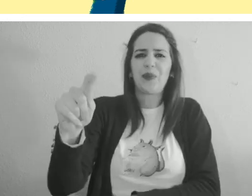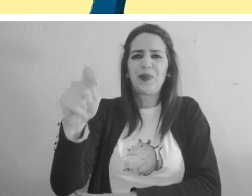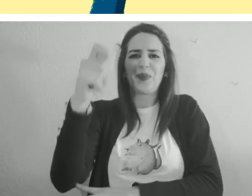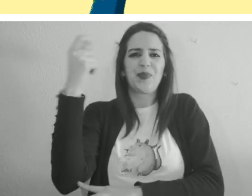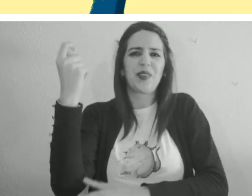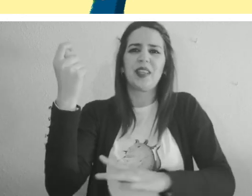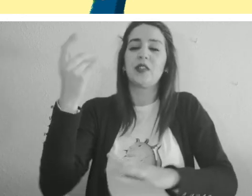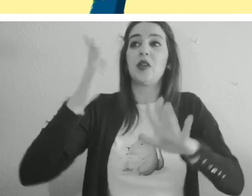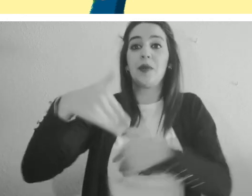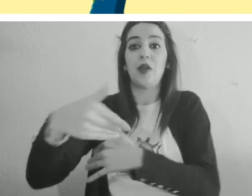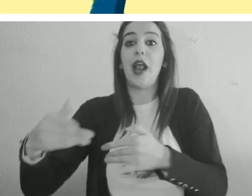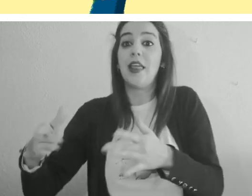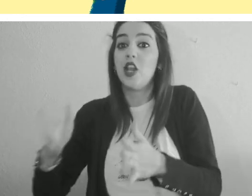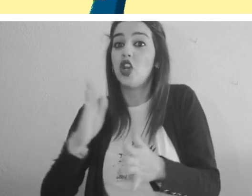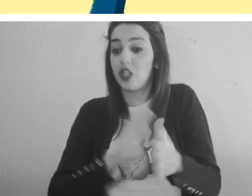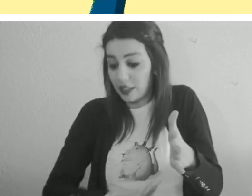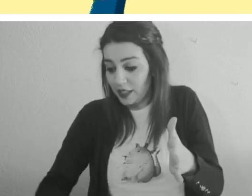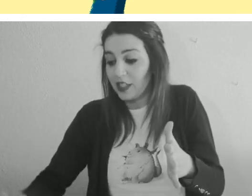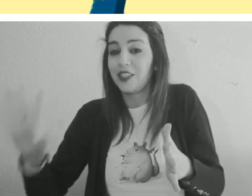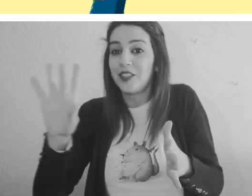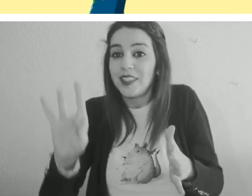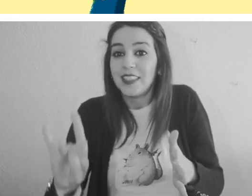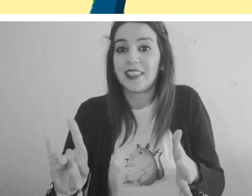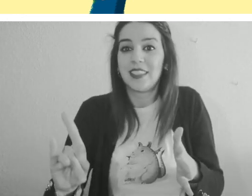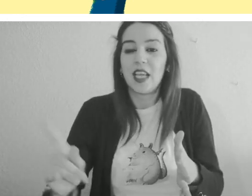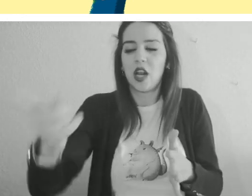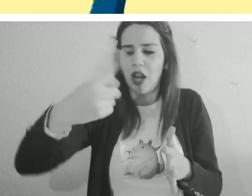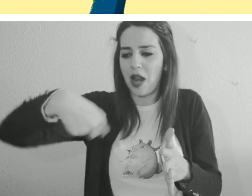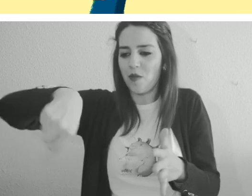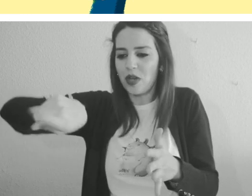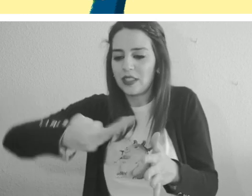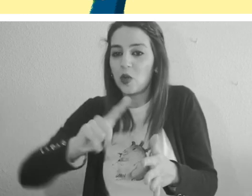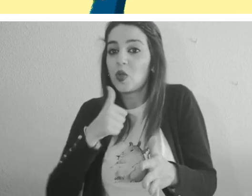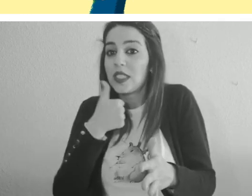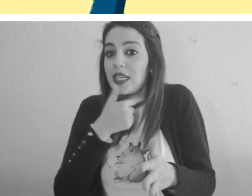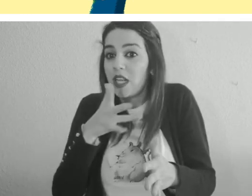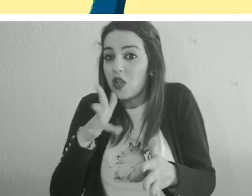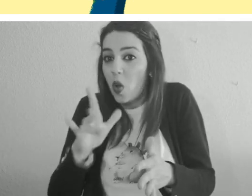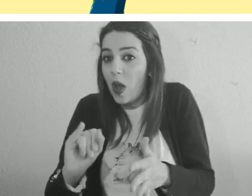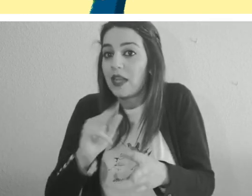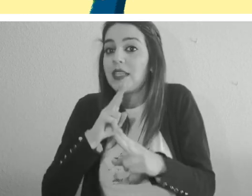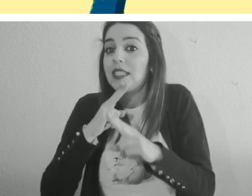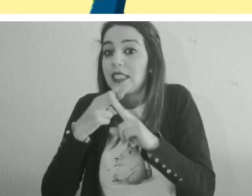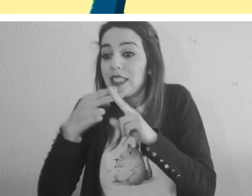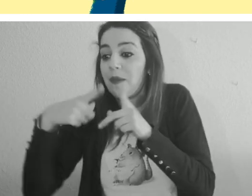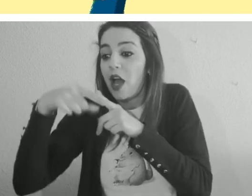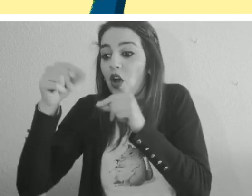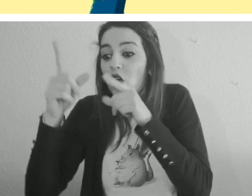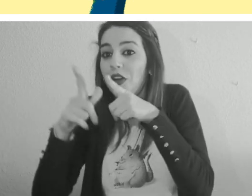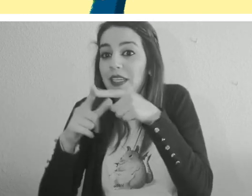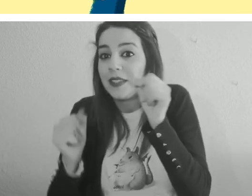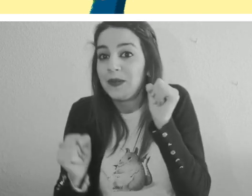niñas. Las habitaciones vuestras esconden en un fascinante secreto que se llama Cori.